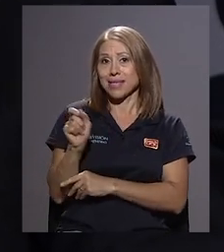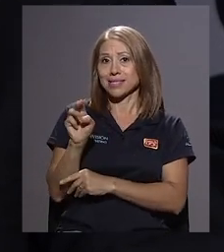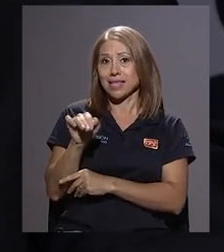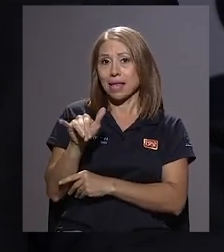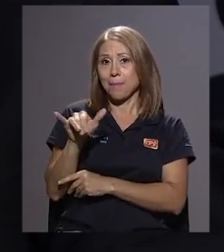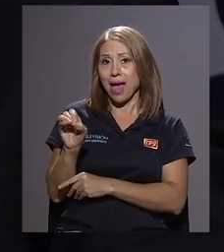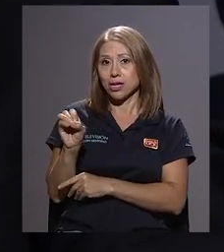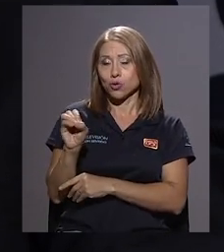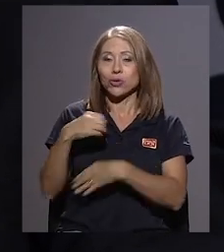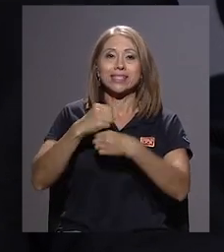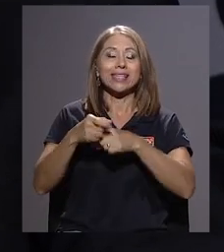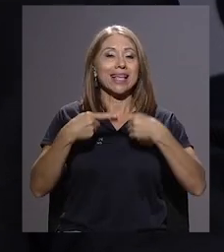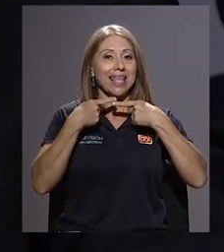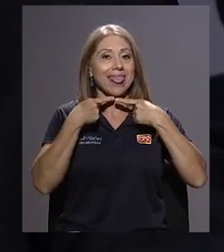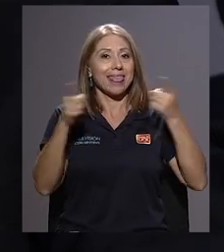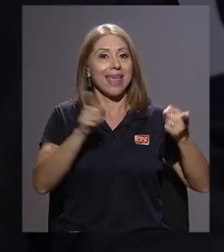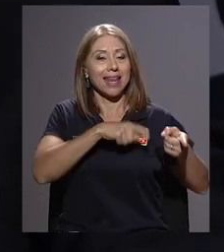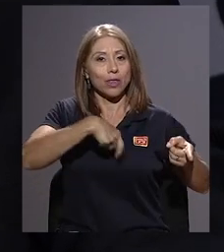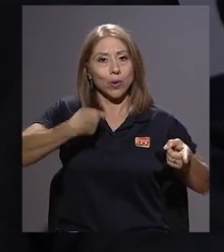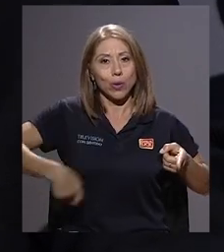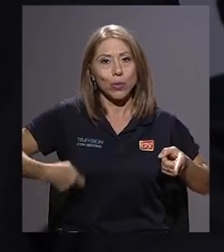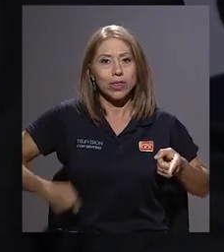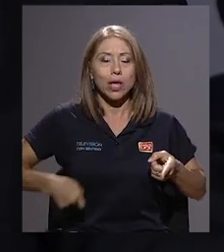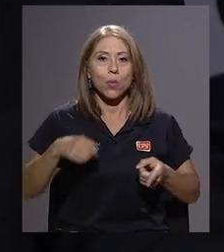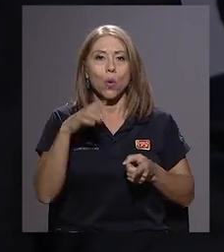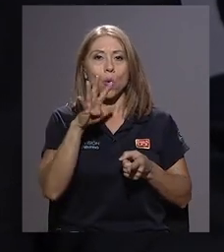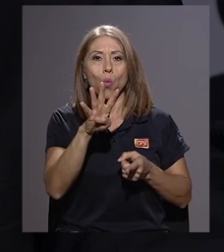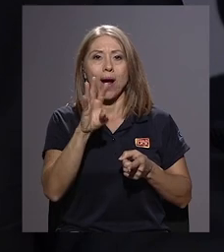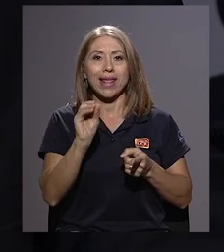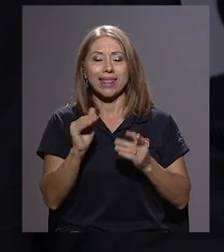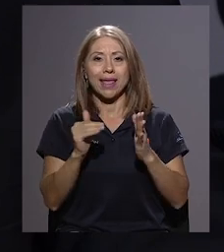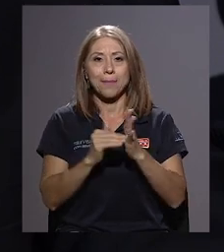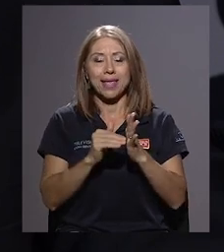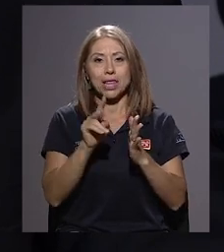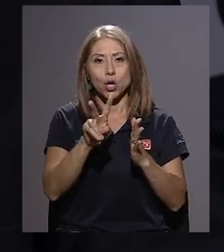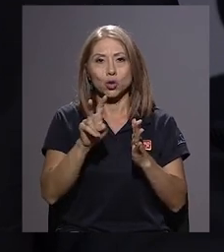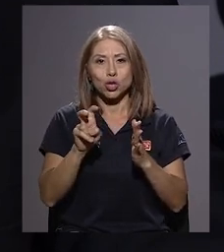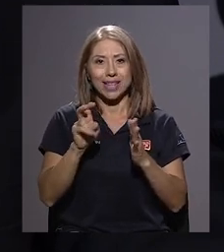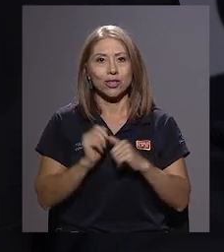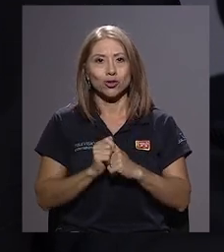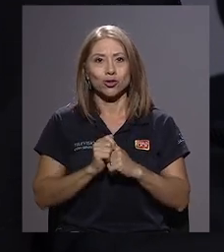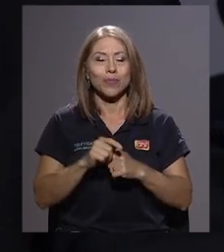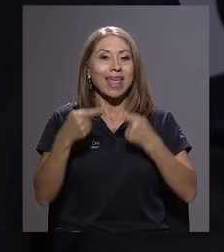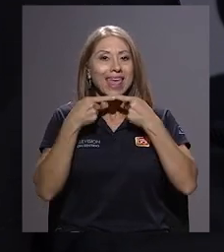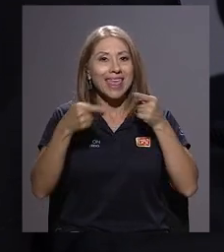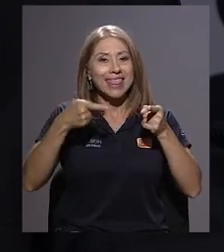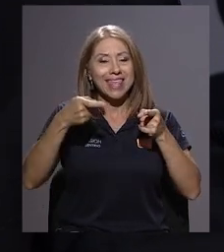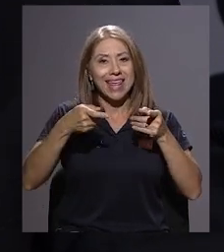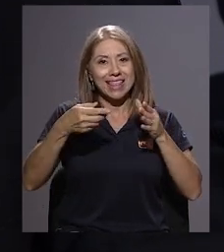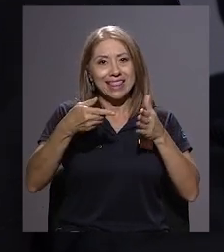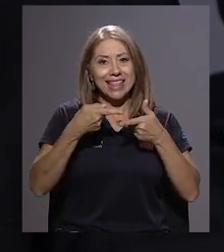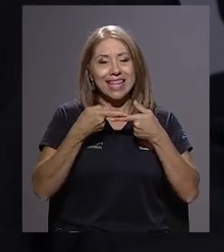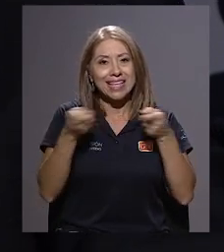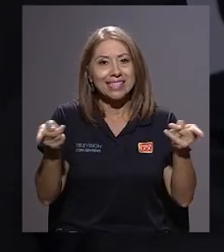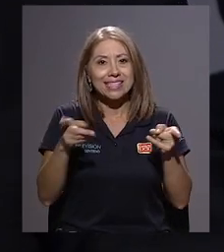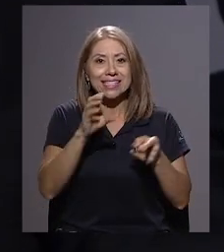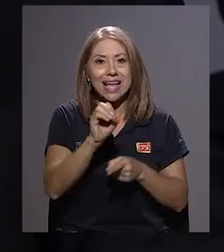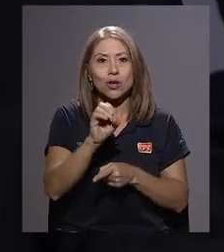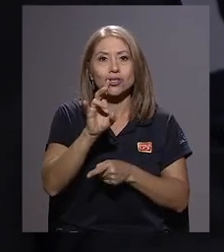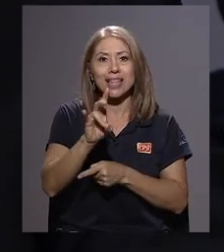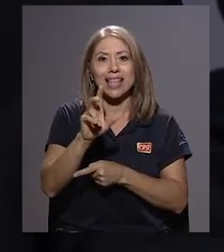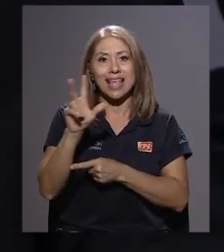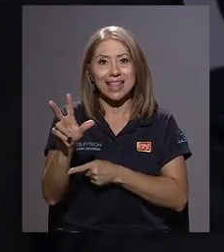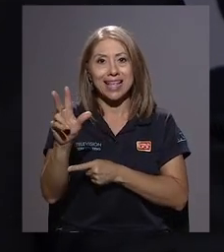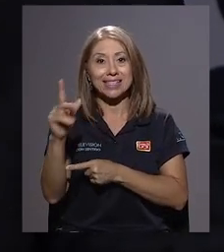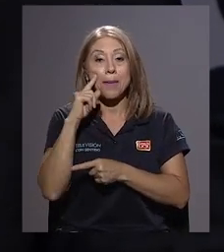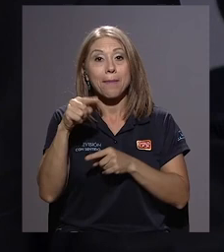en mayo, se emite el decreto ejecutivo 40.200 y la directriz 073 para el sector